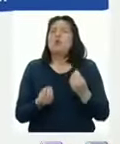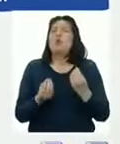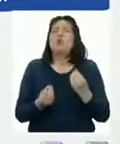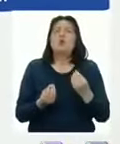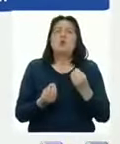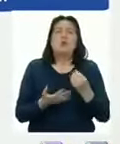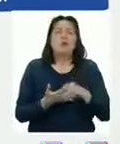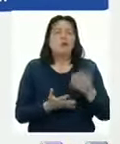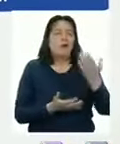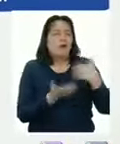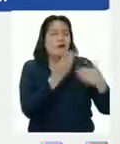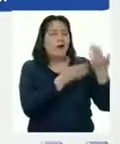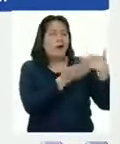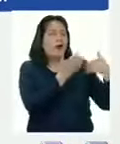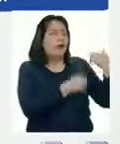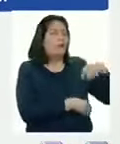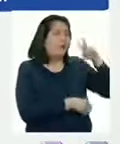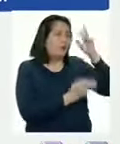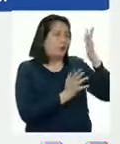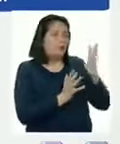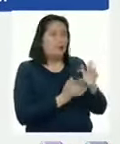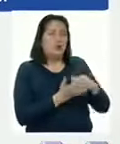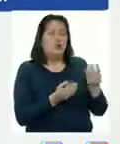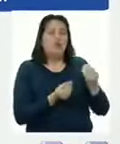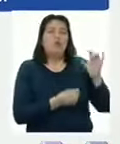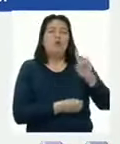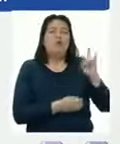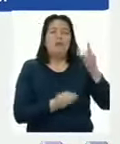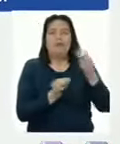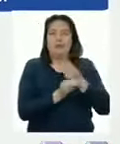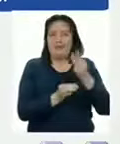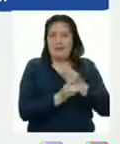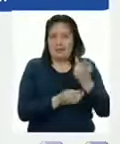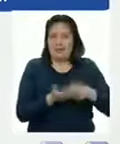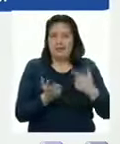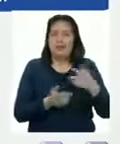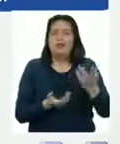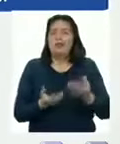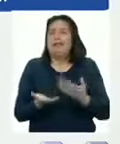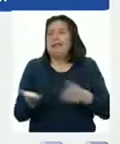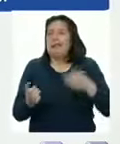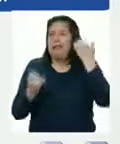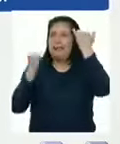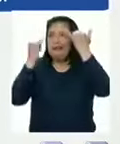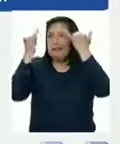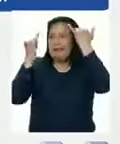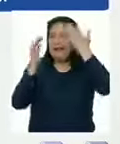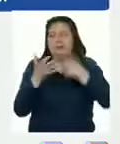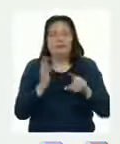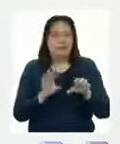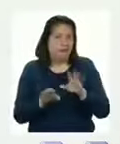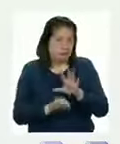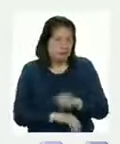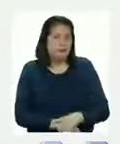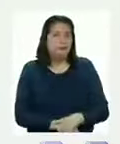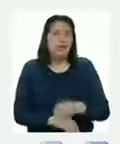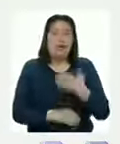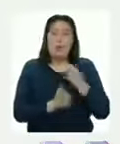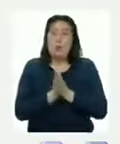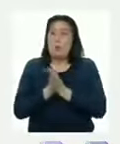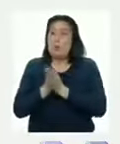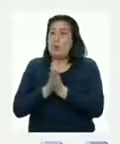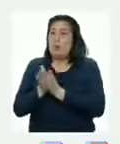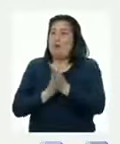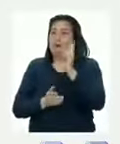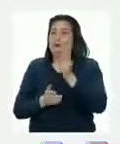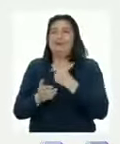como nuestros antepasados usaron la matemática Y los recursos que inventaron para ello Uy,